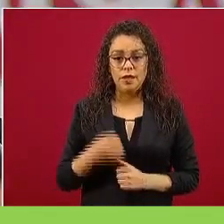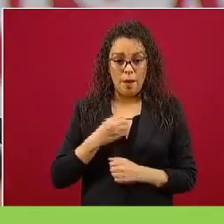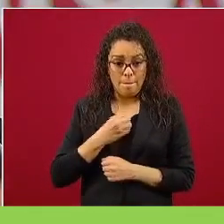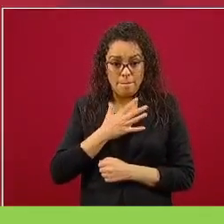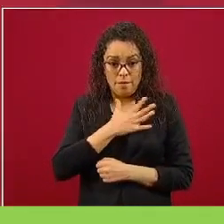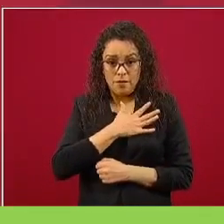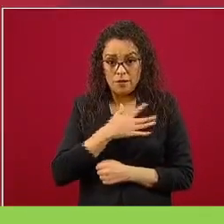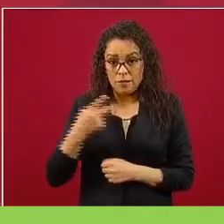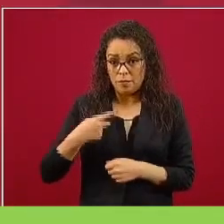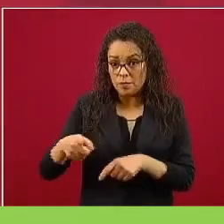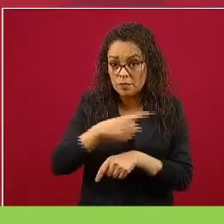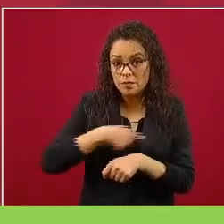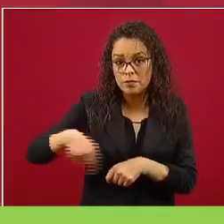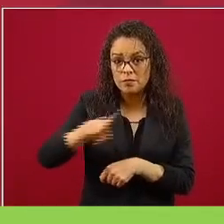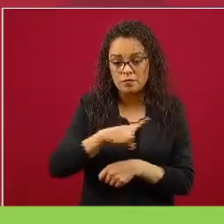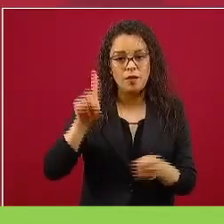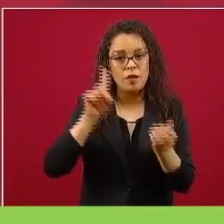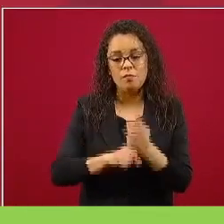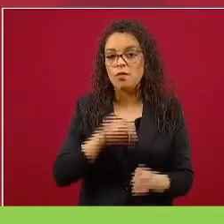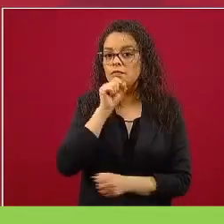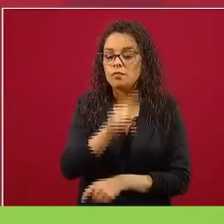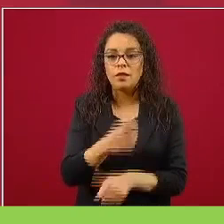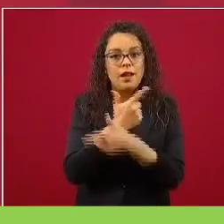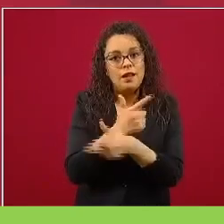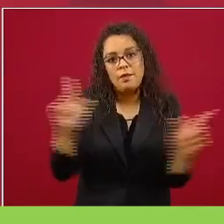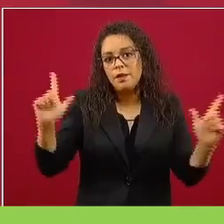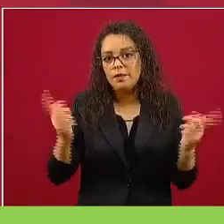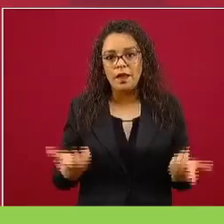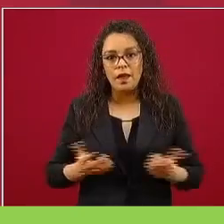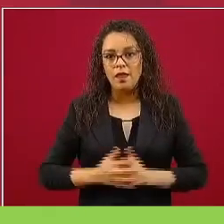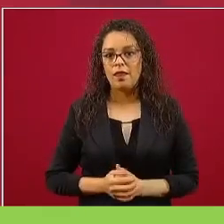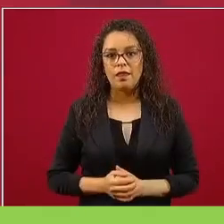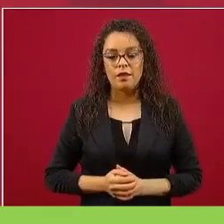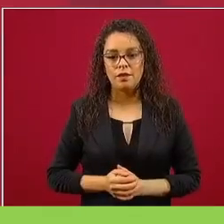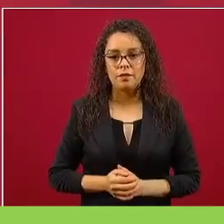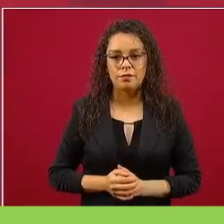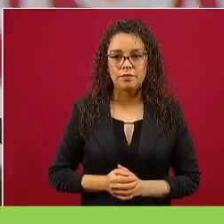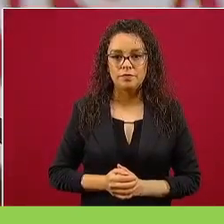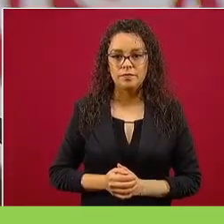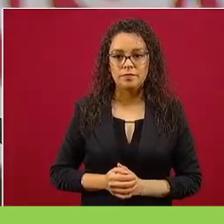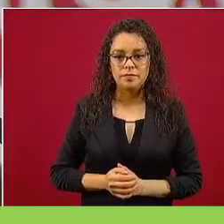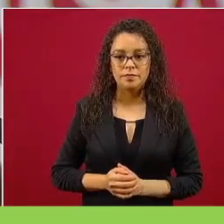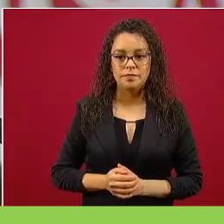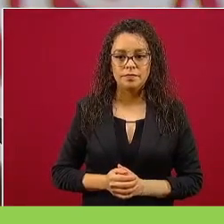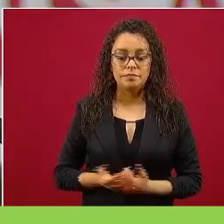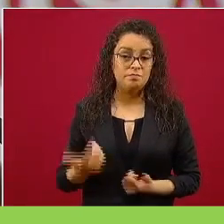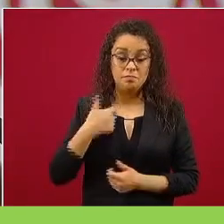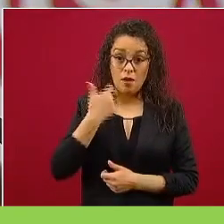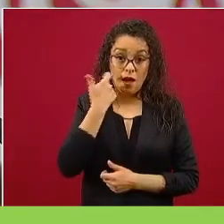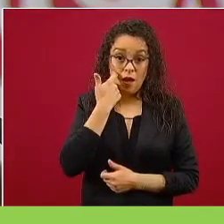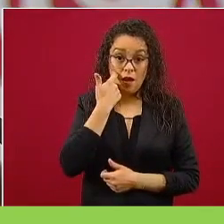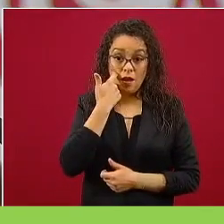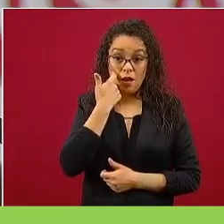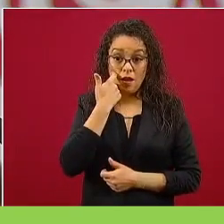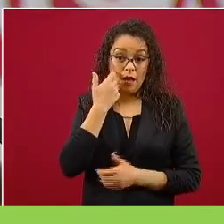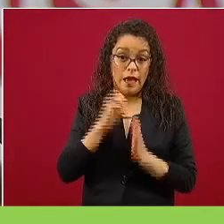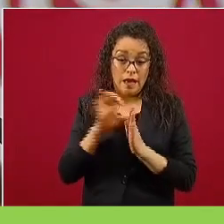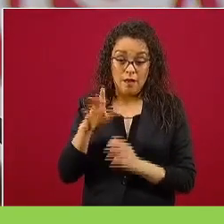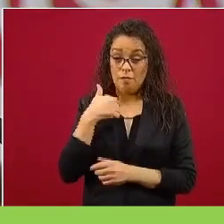Así como no quiero que haya bienestar